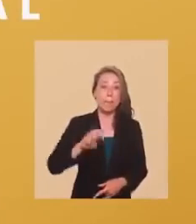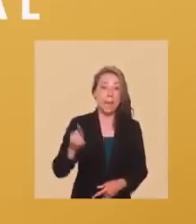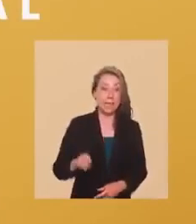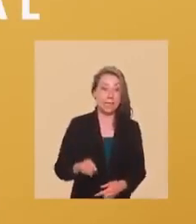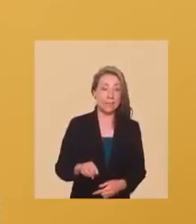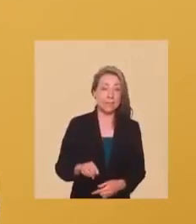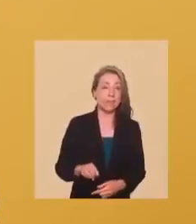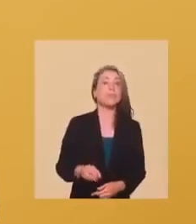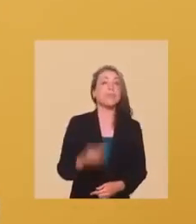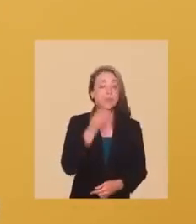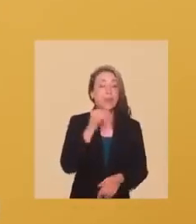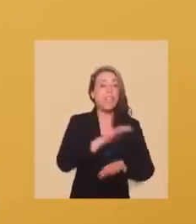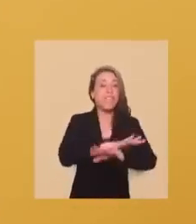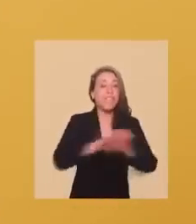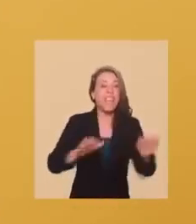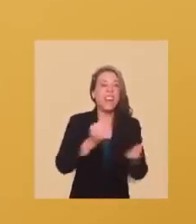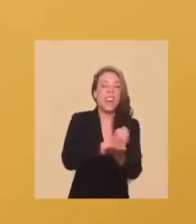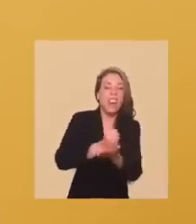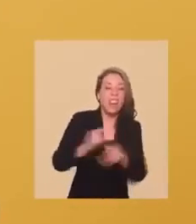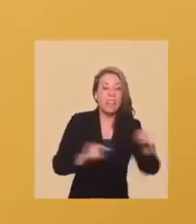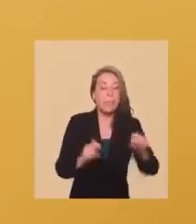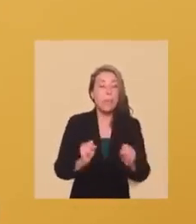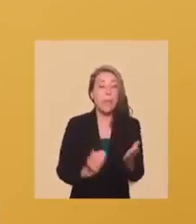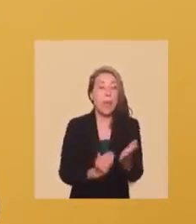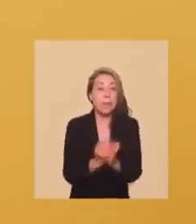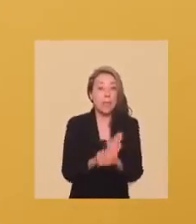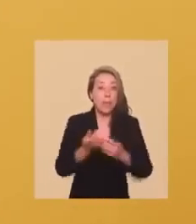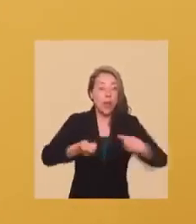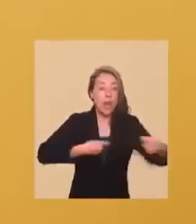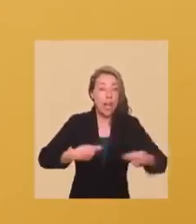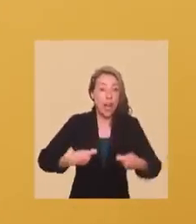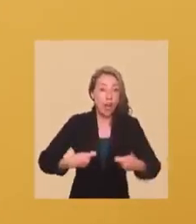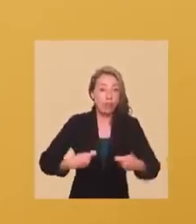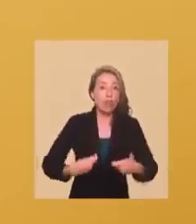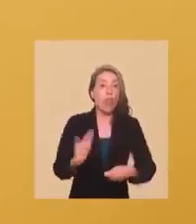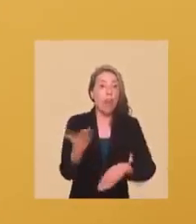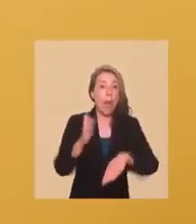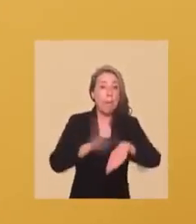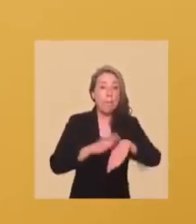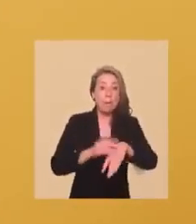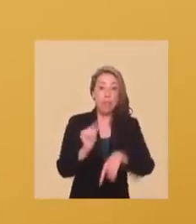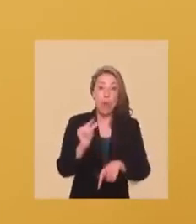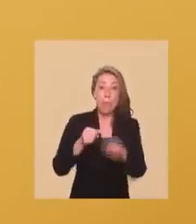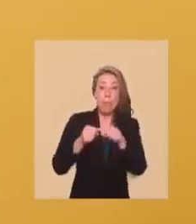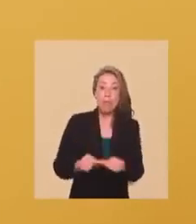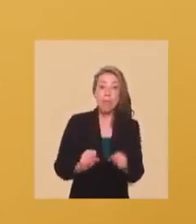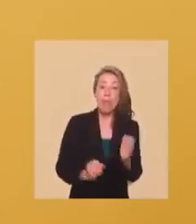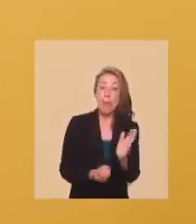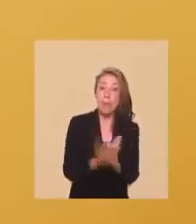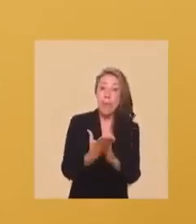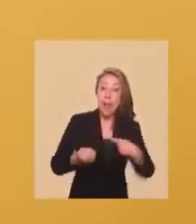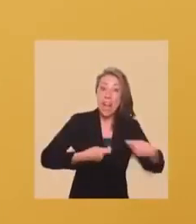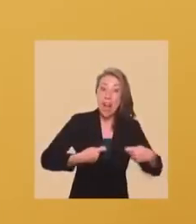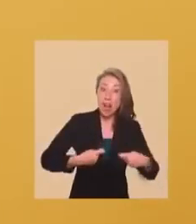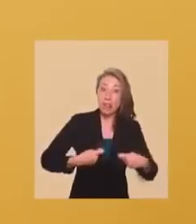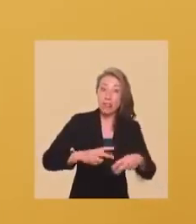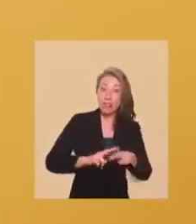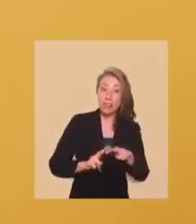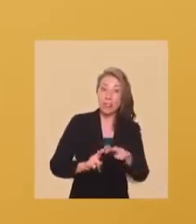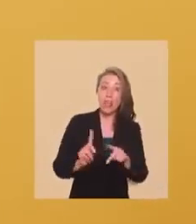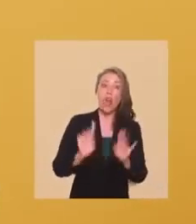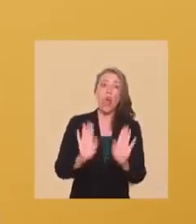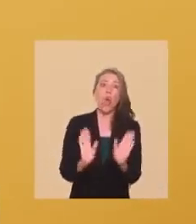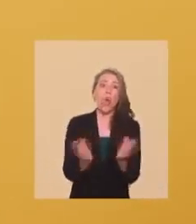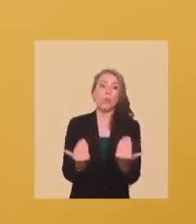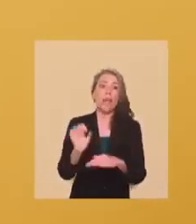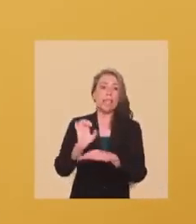créditos a las pymes. Vamos a eliminar burocracia para emprender, de manera que existan permisos provisorios para que emprendas y desarrolles tu